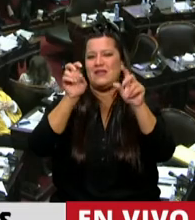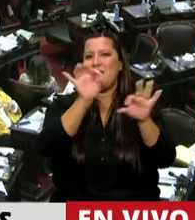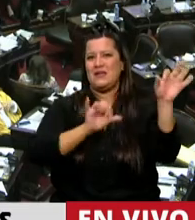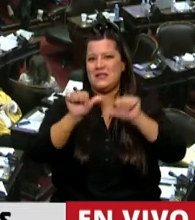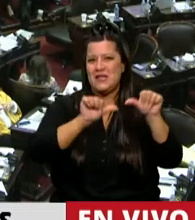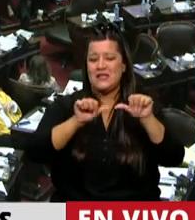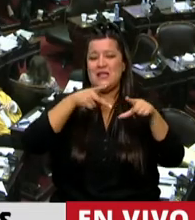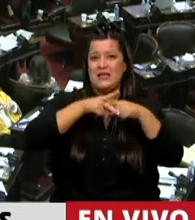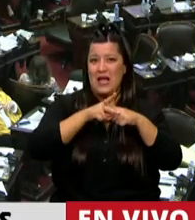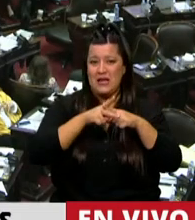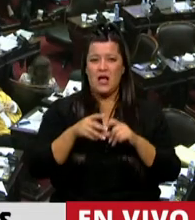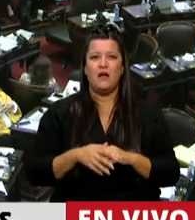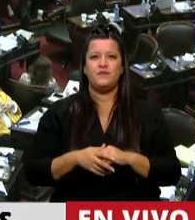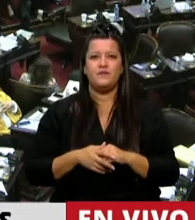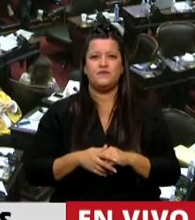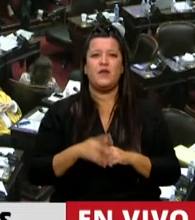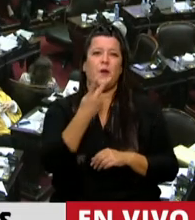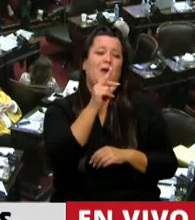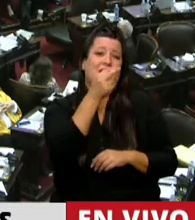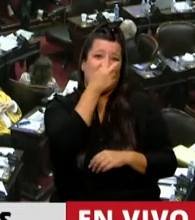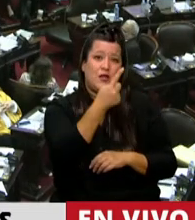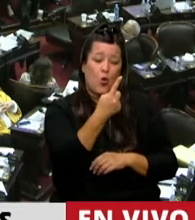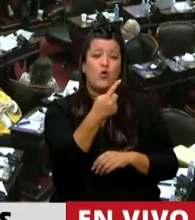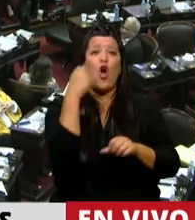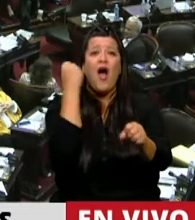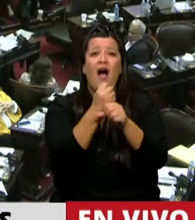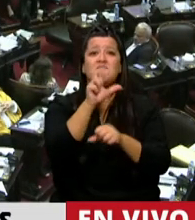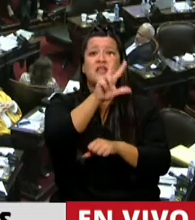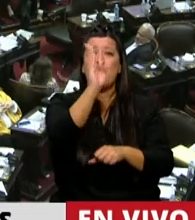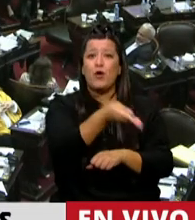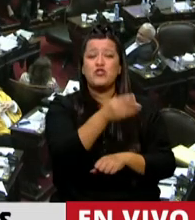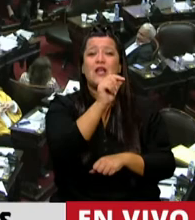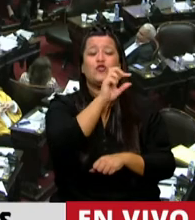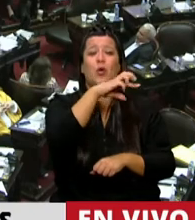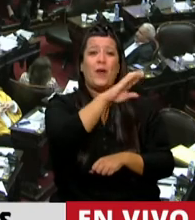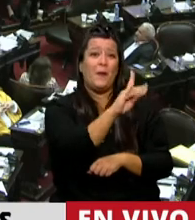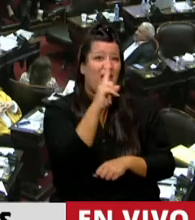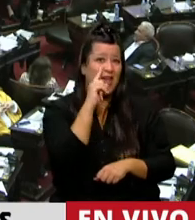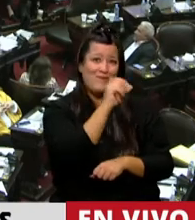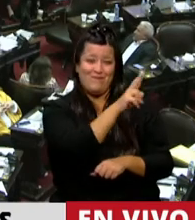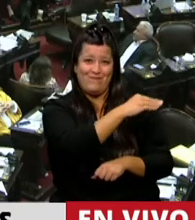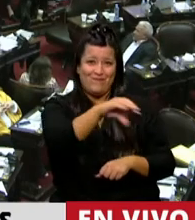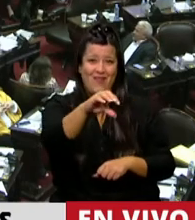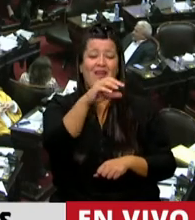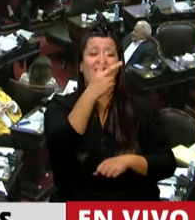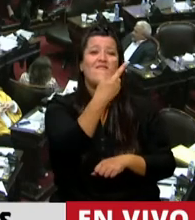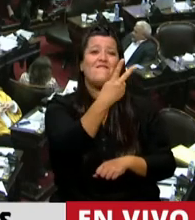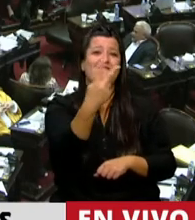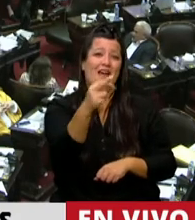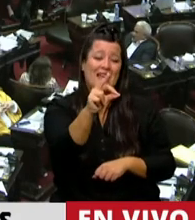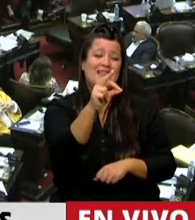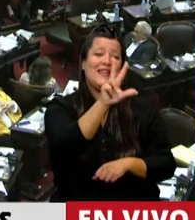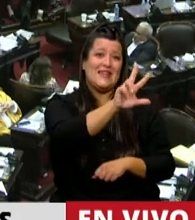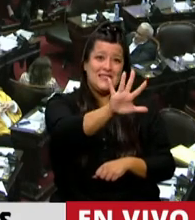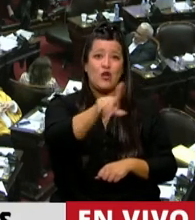en 2021, hasta llegar al 3% del PBI en 2035, mientras el otro